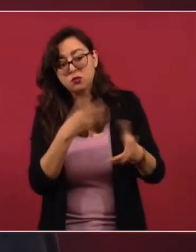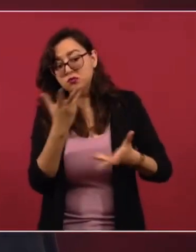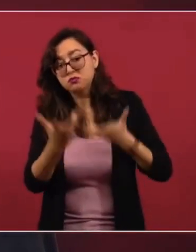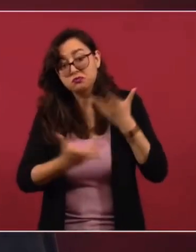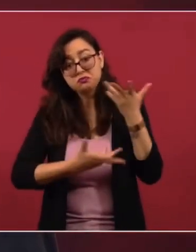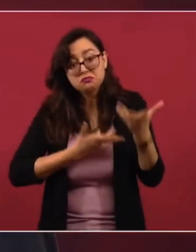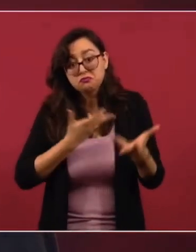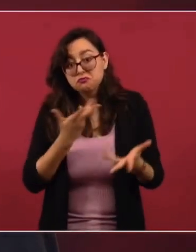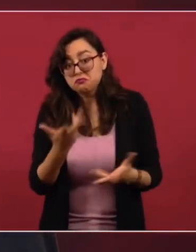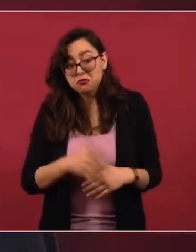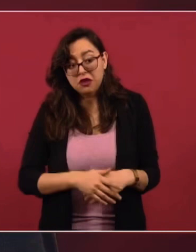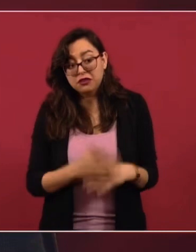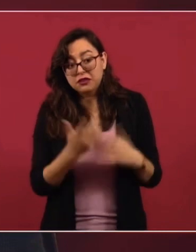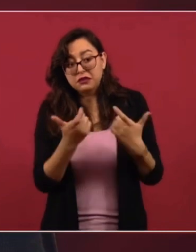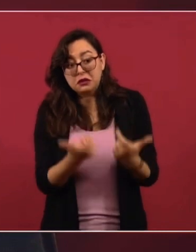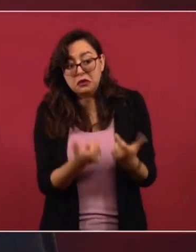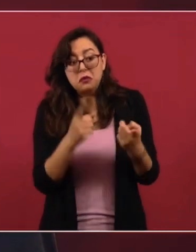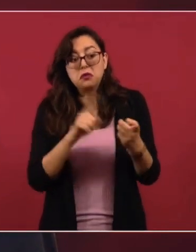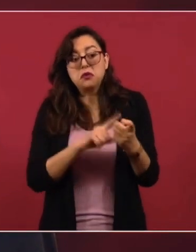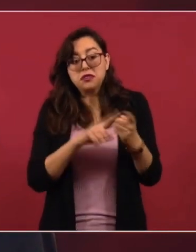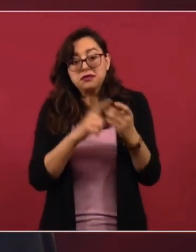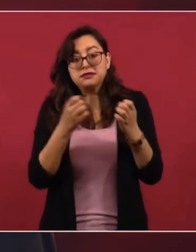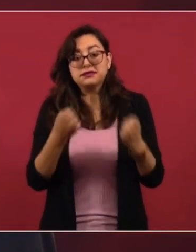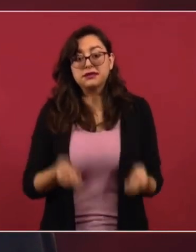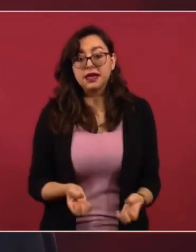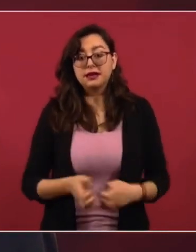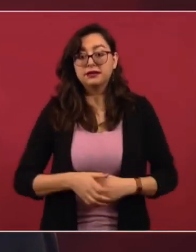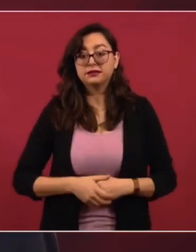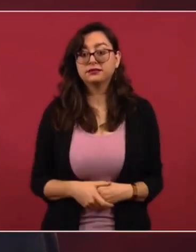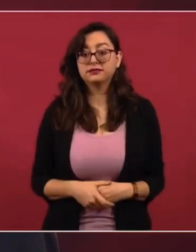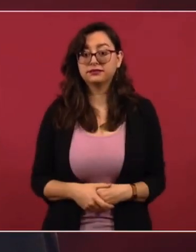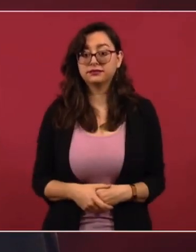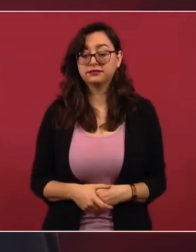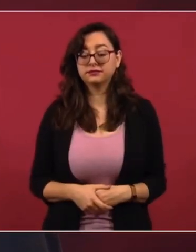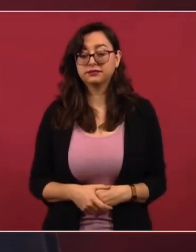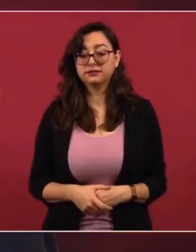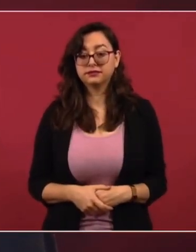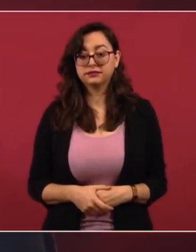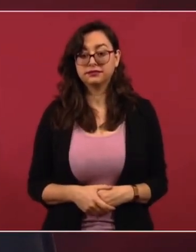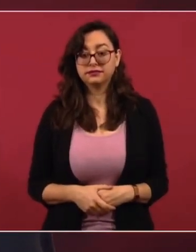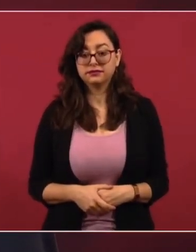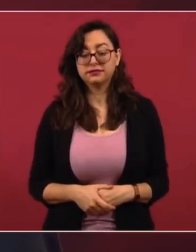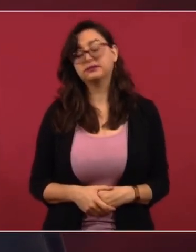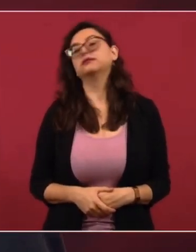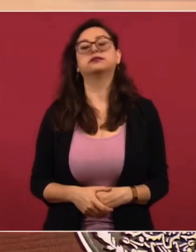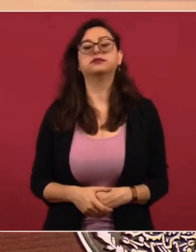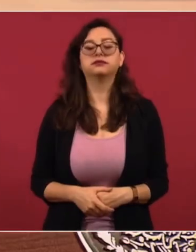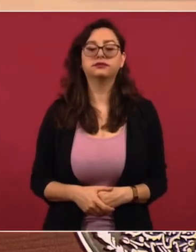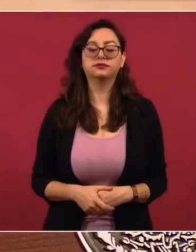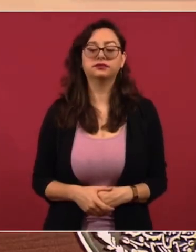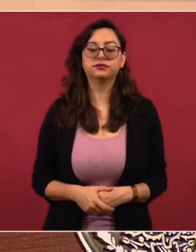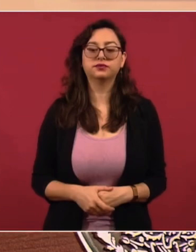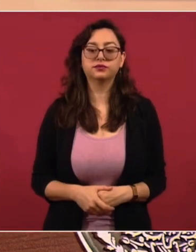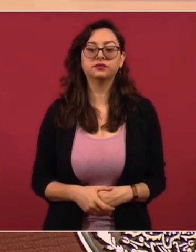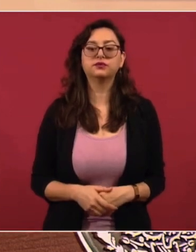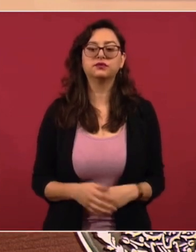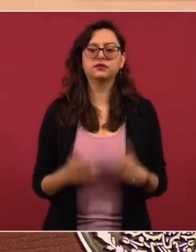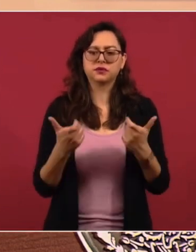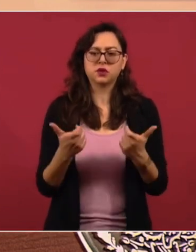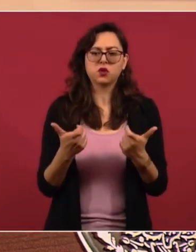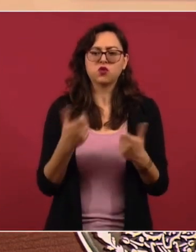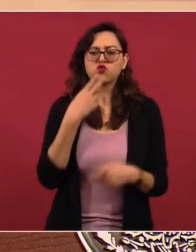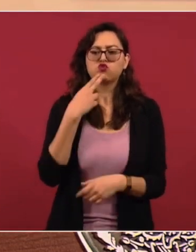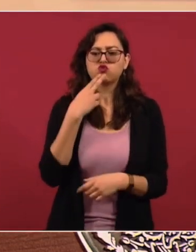y para qué es ese dinero,